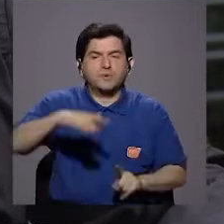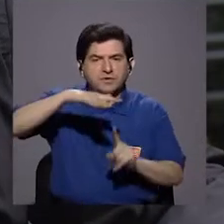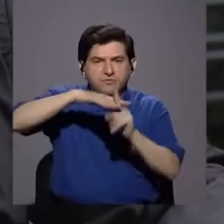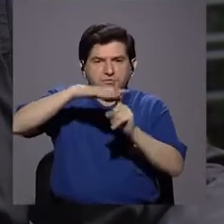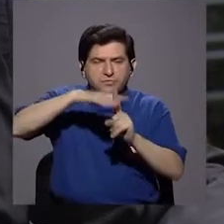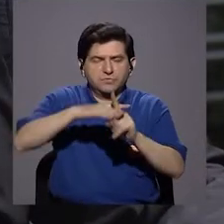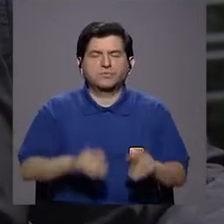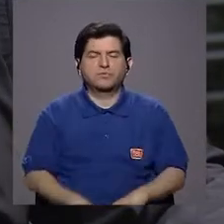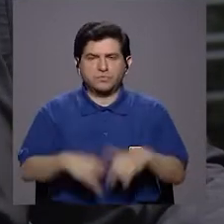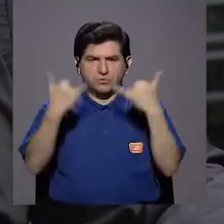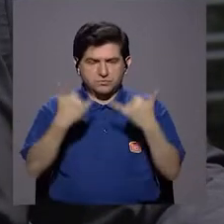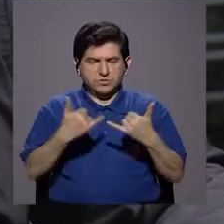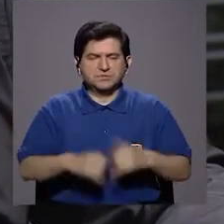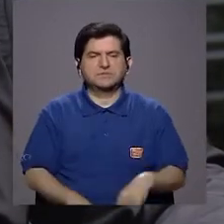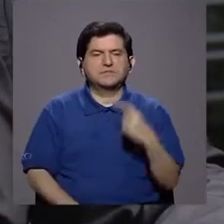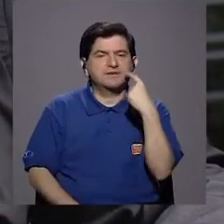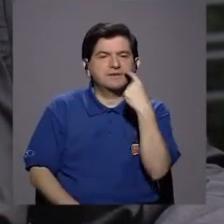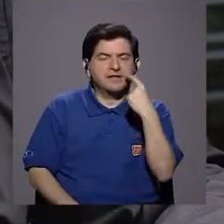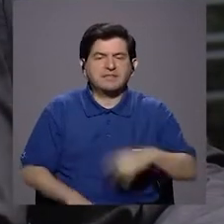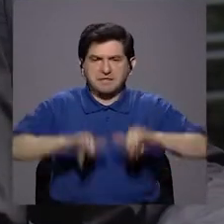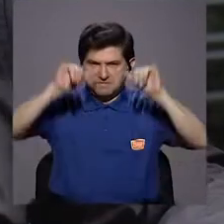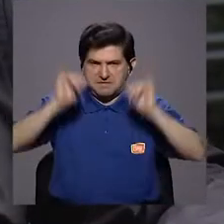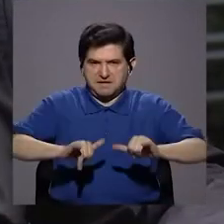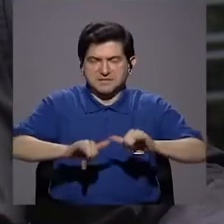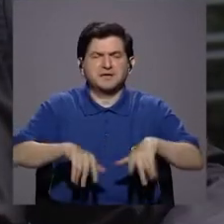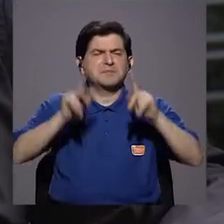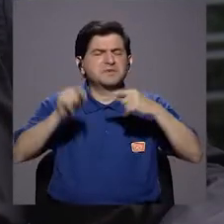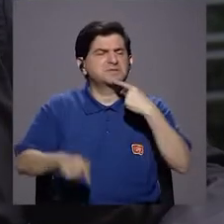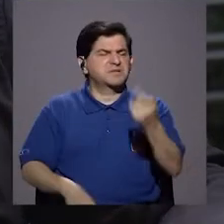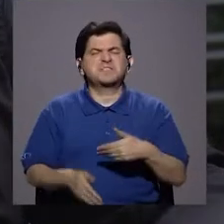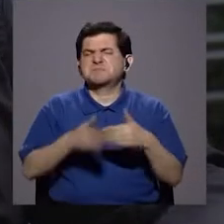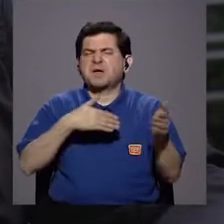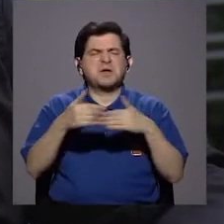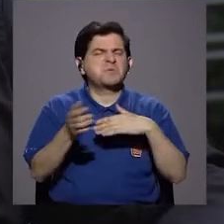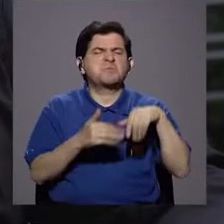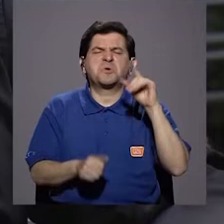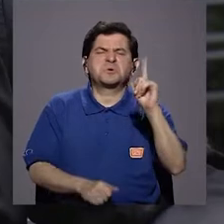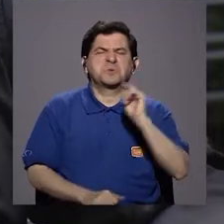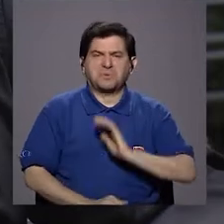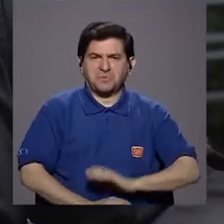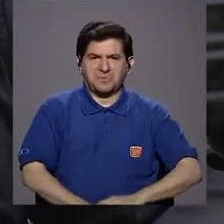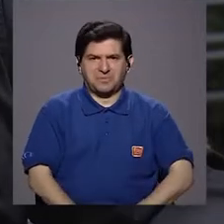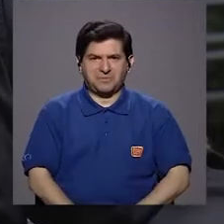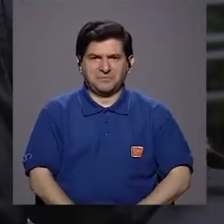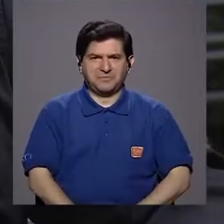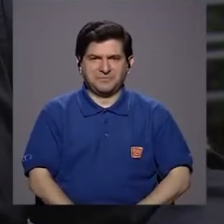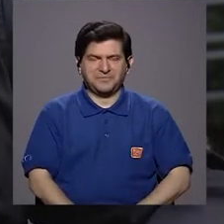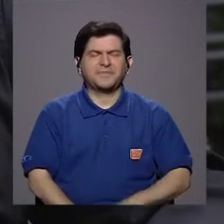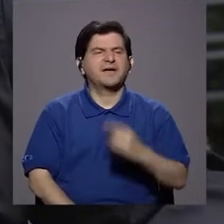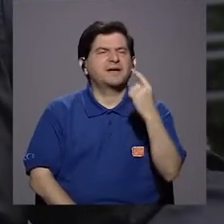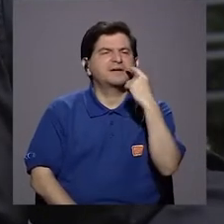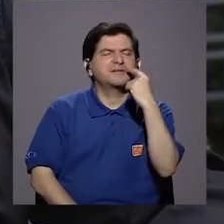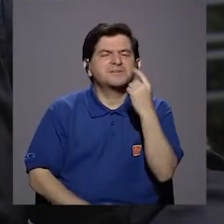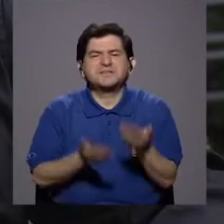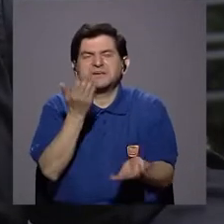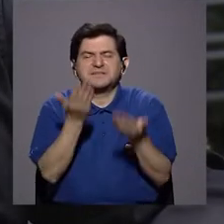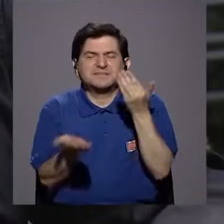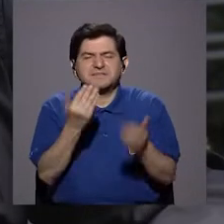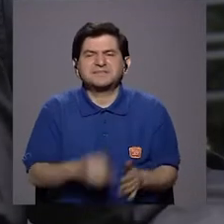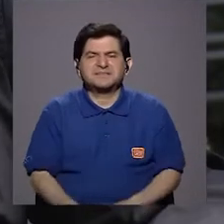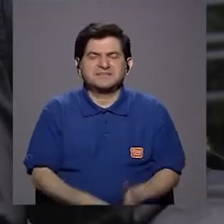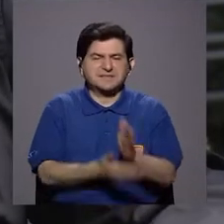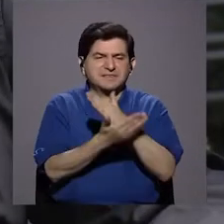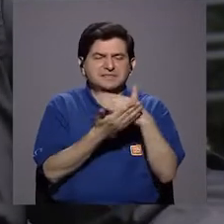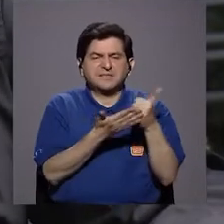luego cuando ya tenés los dientes permanentes a veces la gente dice, ¿qué es un diente? Los dientes a veces han